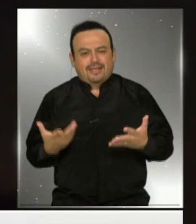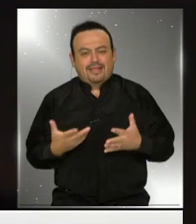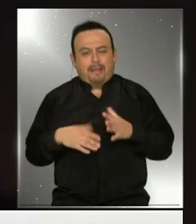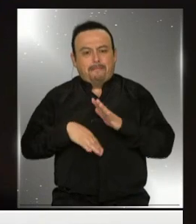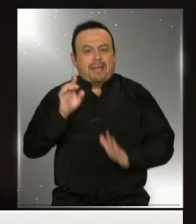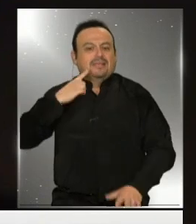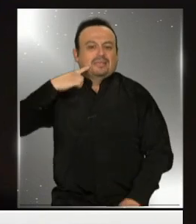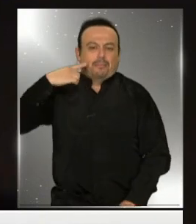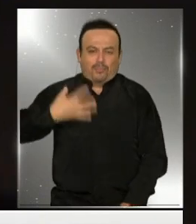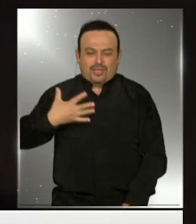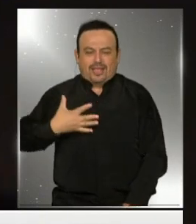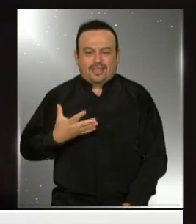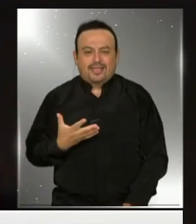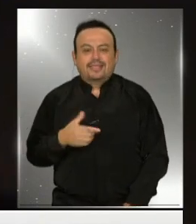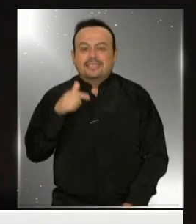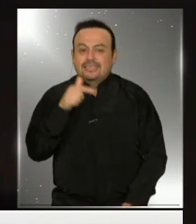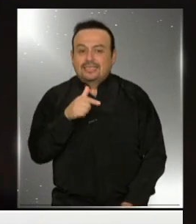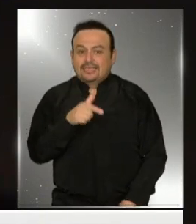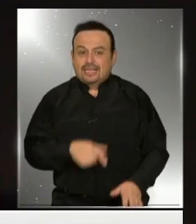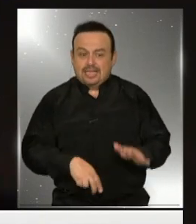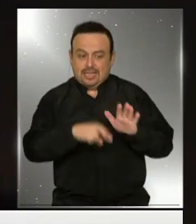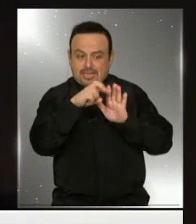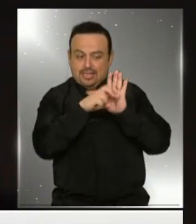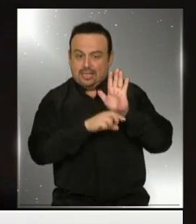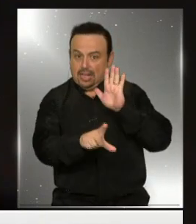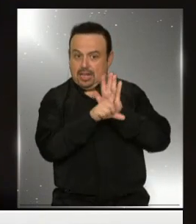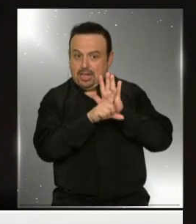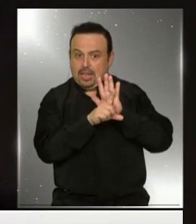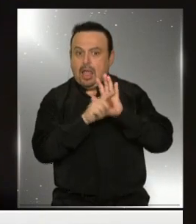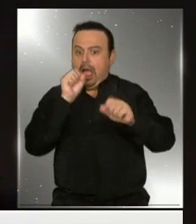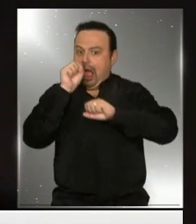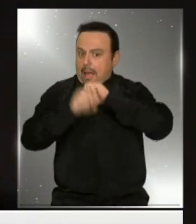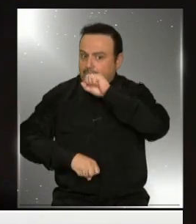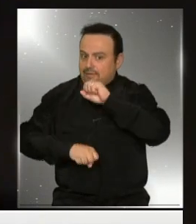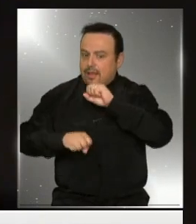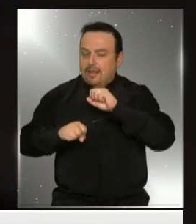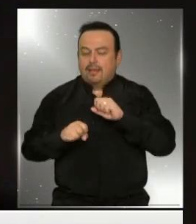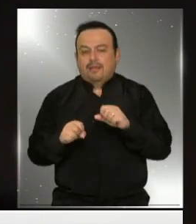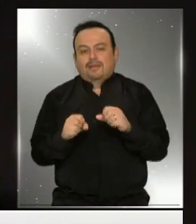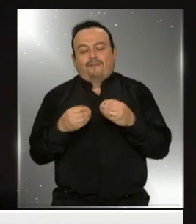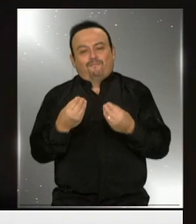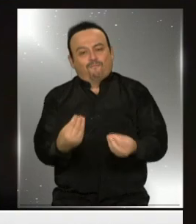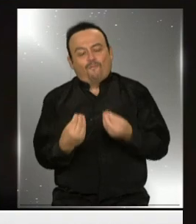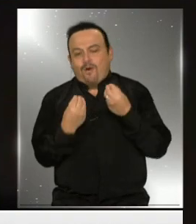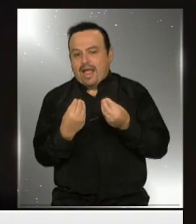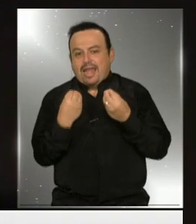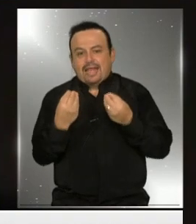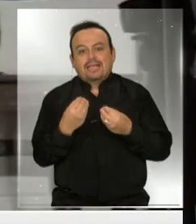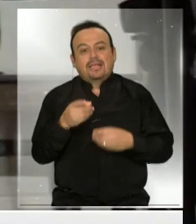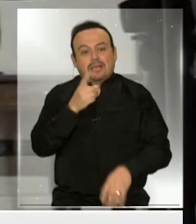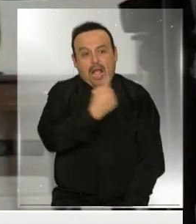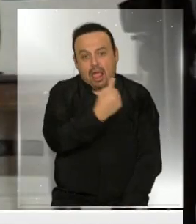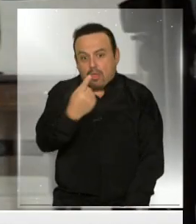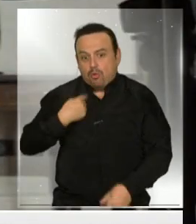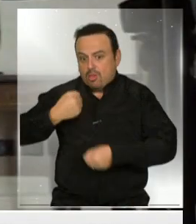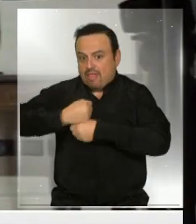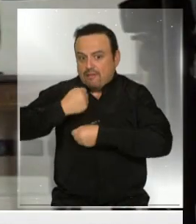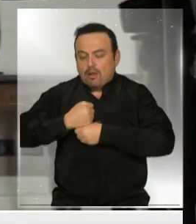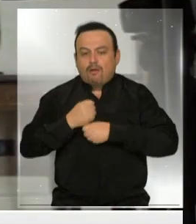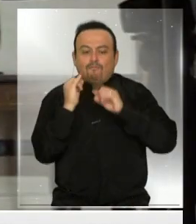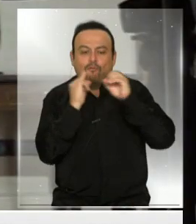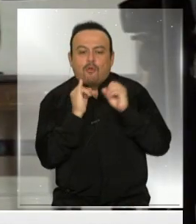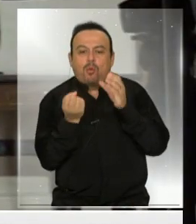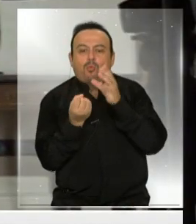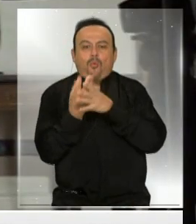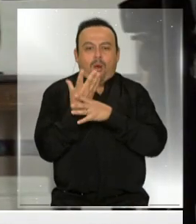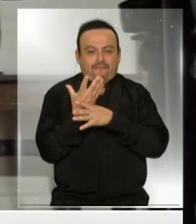mayor relevancia la aprobación de esta nueva ley y de generar nuevas formas de trabajo para cada uno de nosotros. Muchas